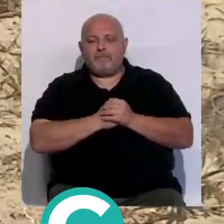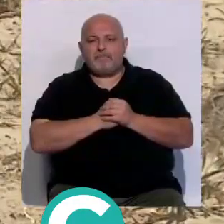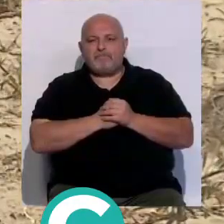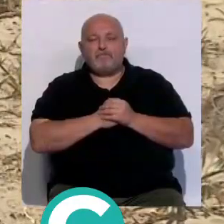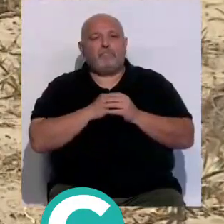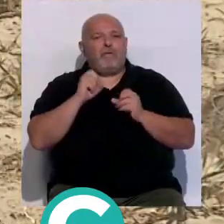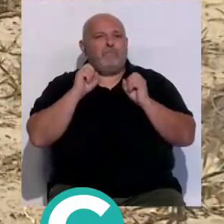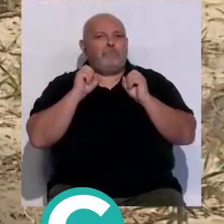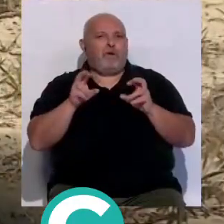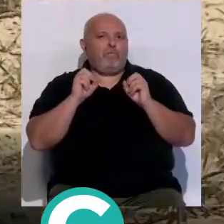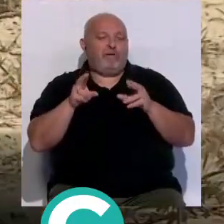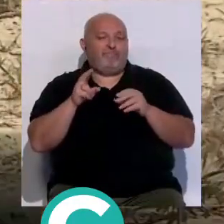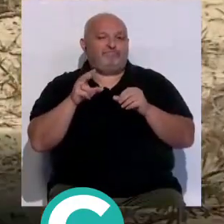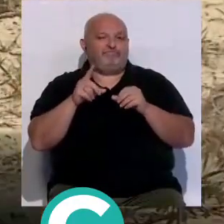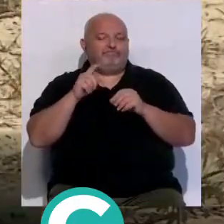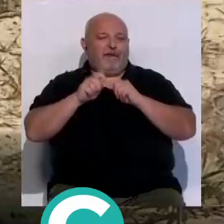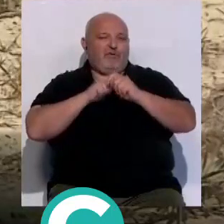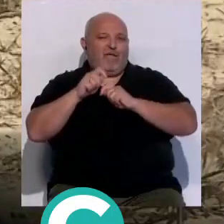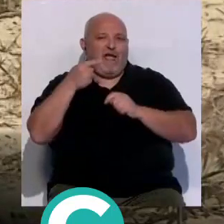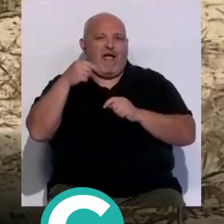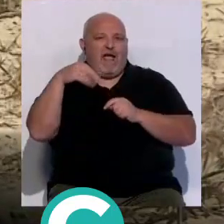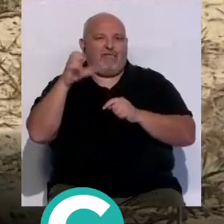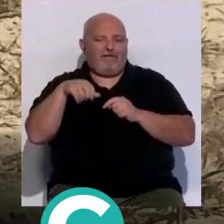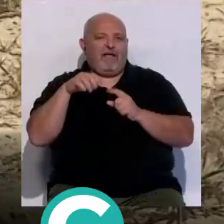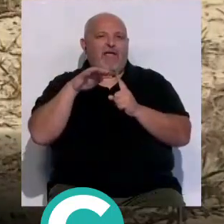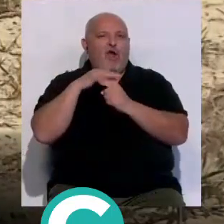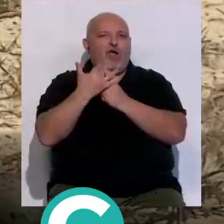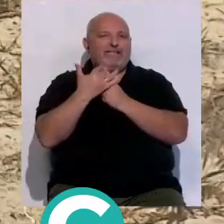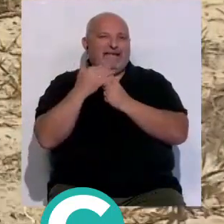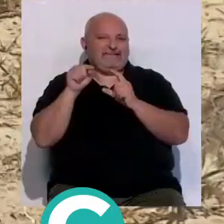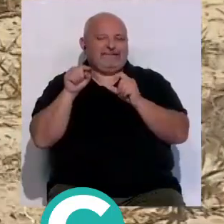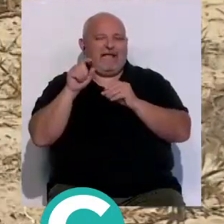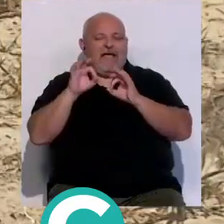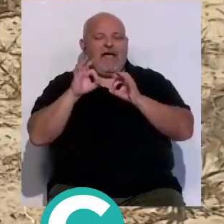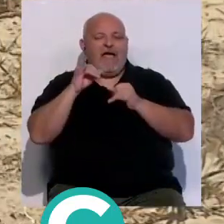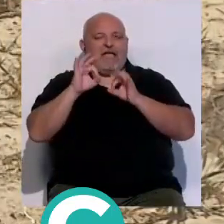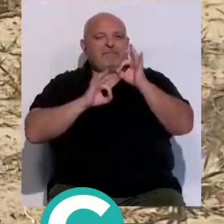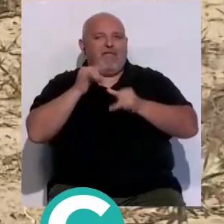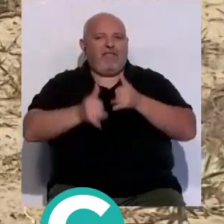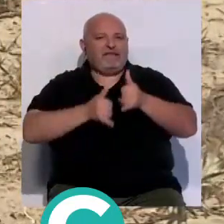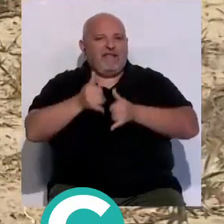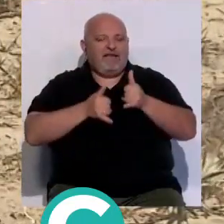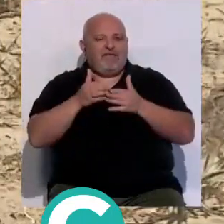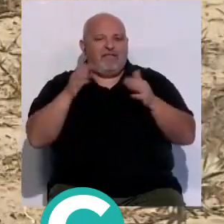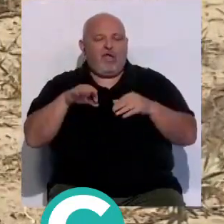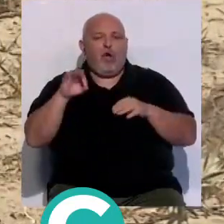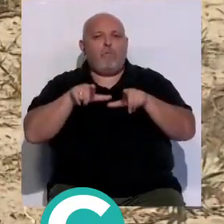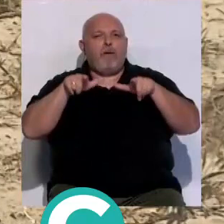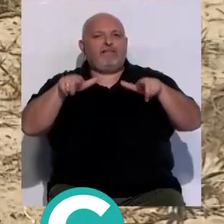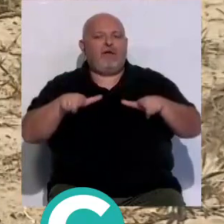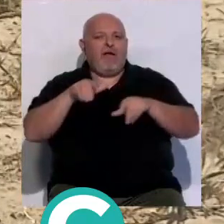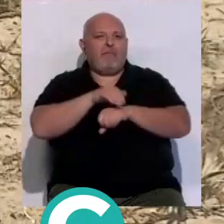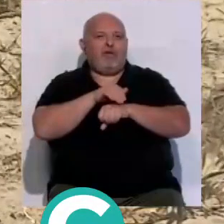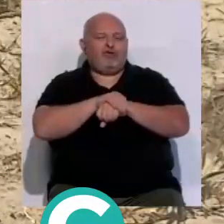los peores augurios de organizaciones como agadén ecologistas en acción la asamblea ciclista de la bahía de cádiz o la plataforma